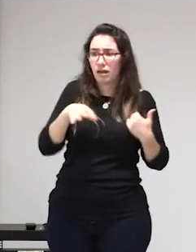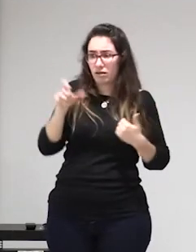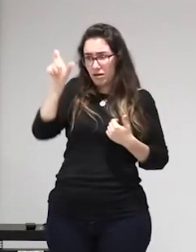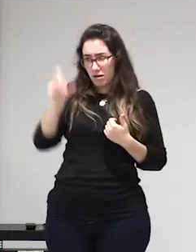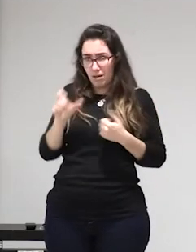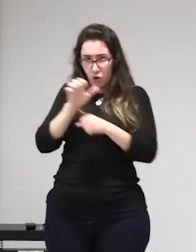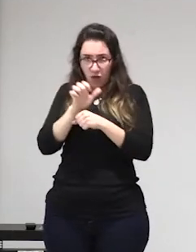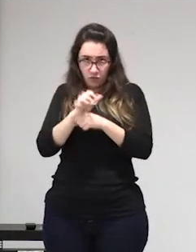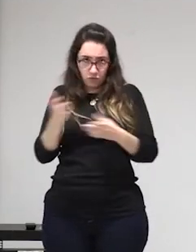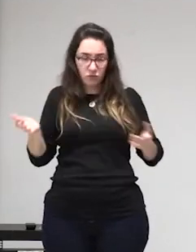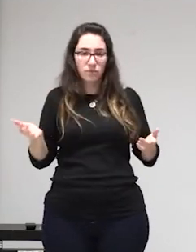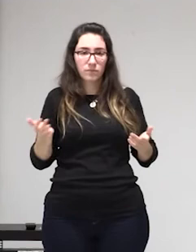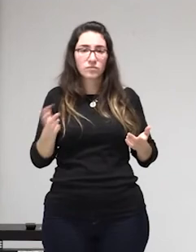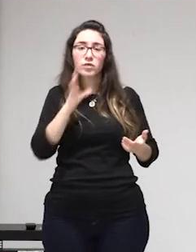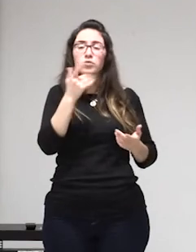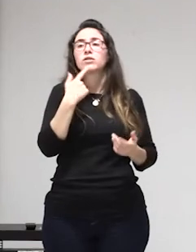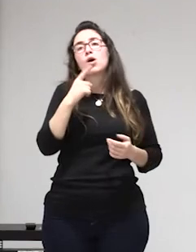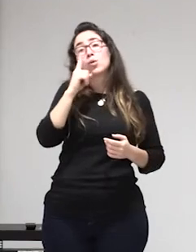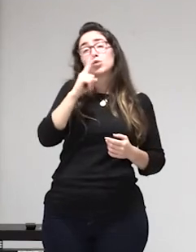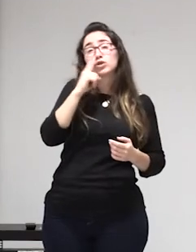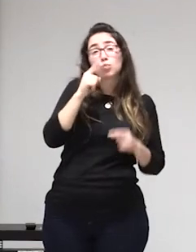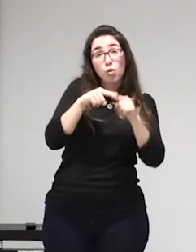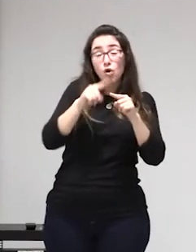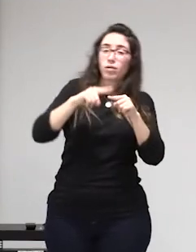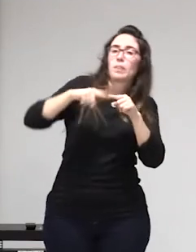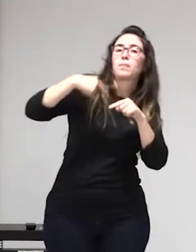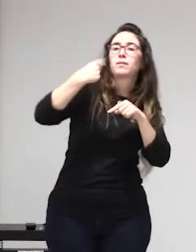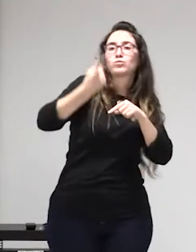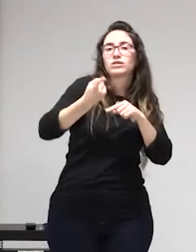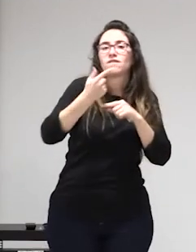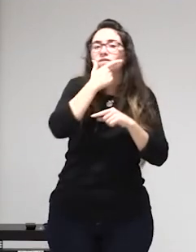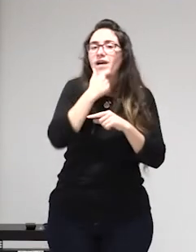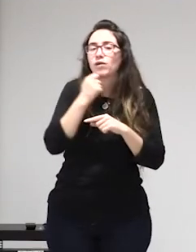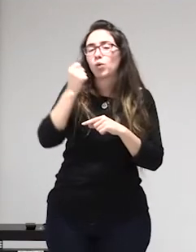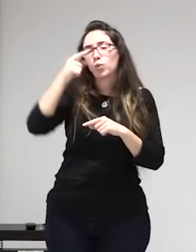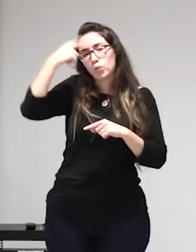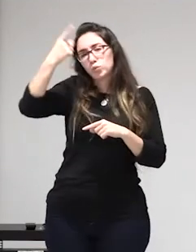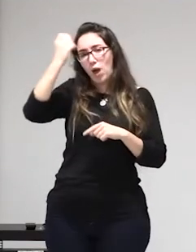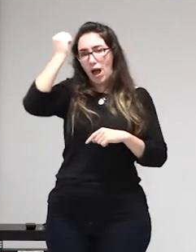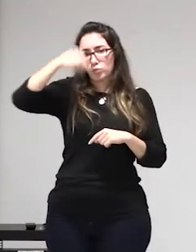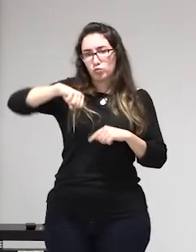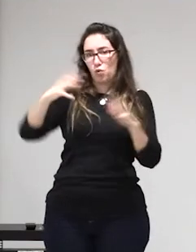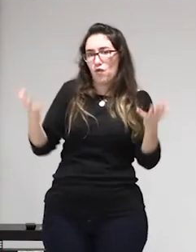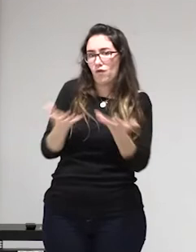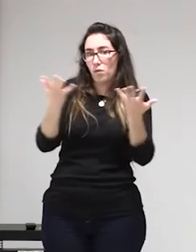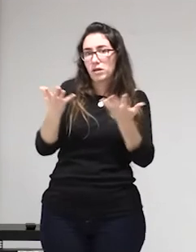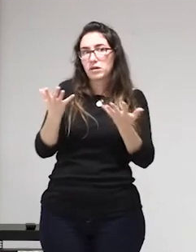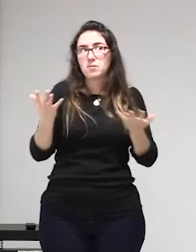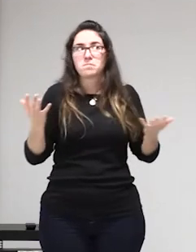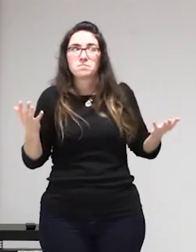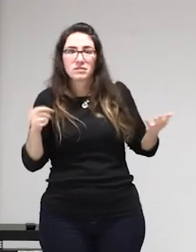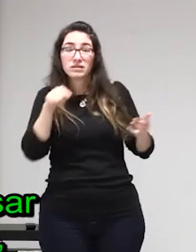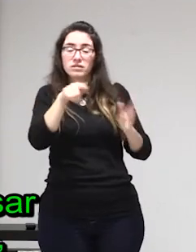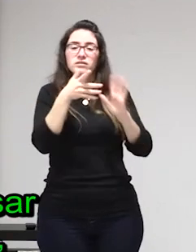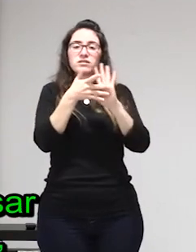ponerse escotes porque eso las sexualizaba para mi decir a otra mujer que es lo que tiene que hacer también es cosificarla en función de mis fines políticos